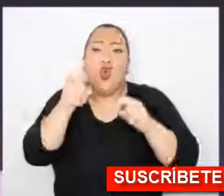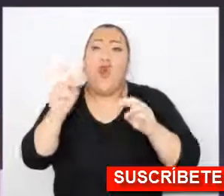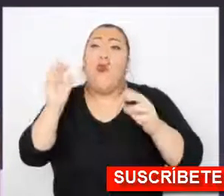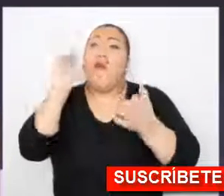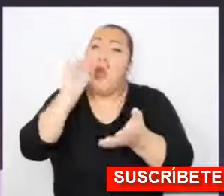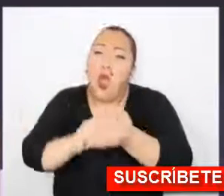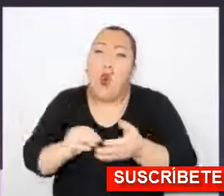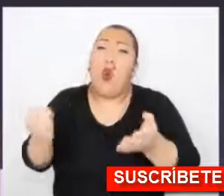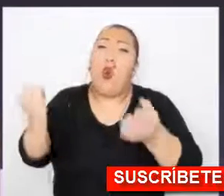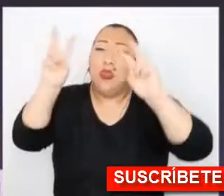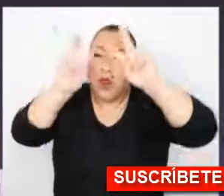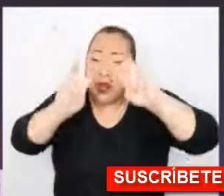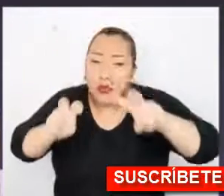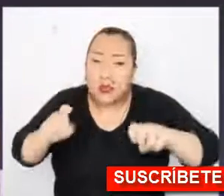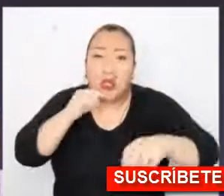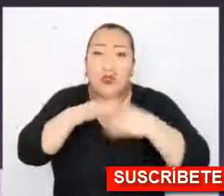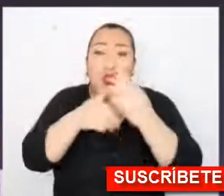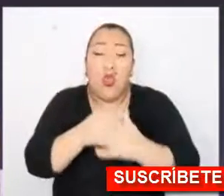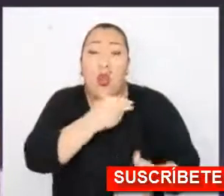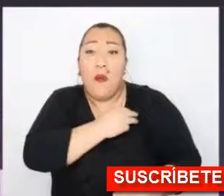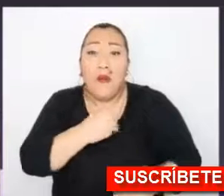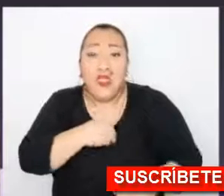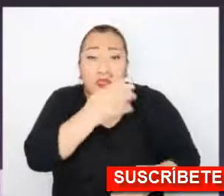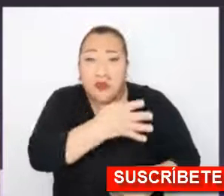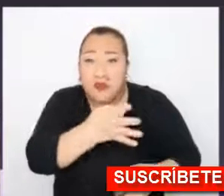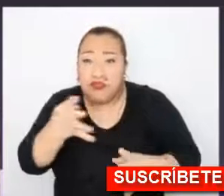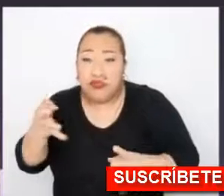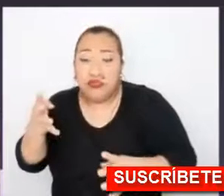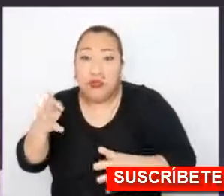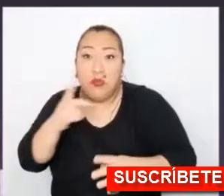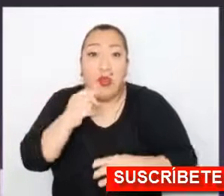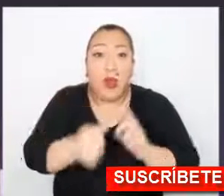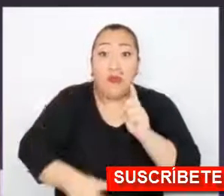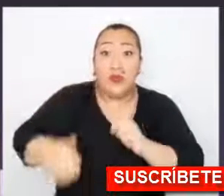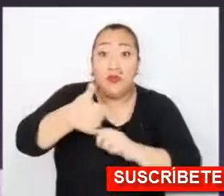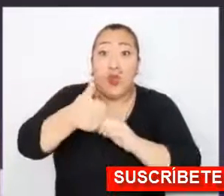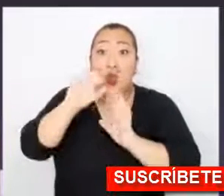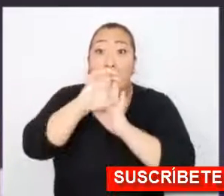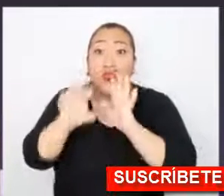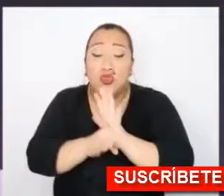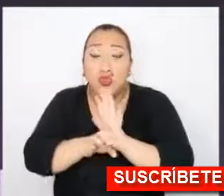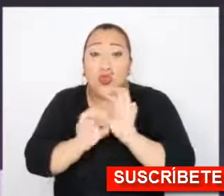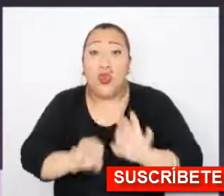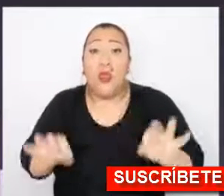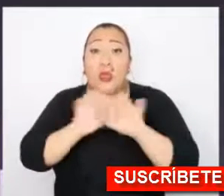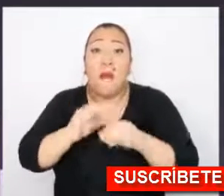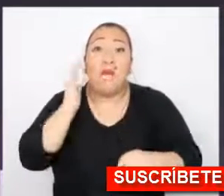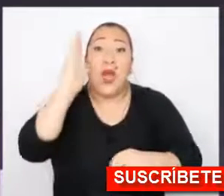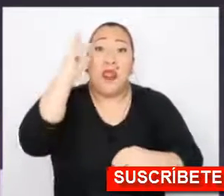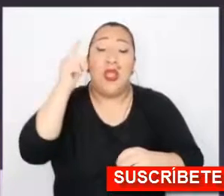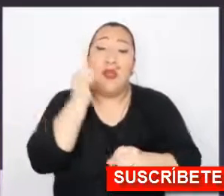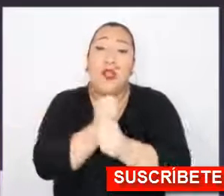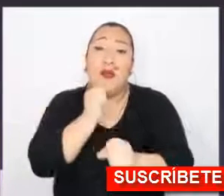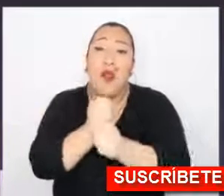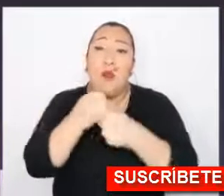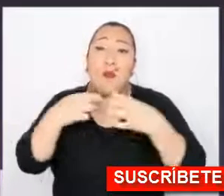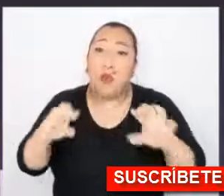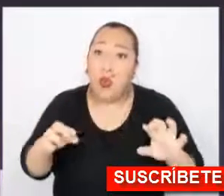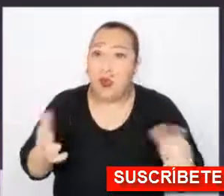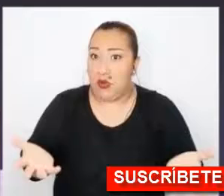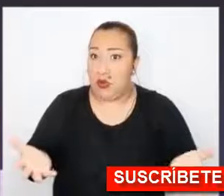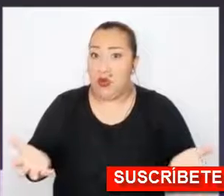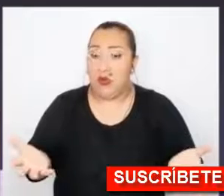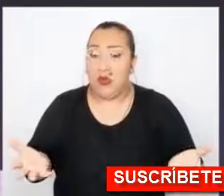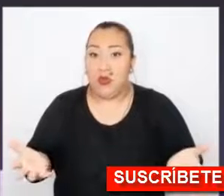imperativo que revalúe la designación ministerial efectuada a partir de los principios constitucionales y parámetros que rigen la